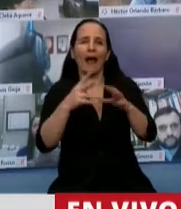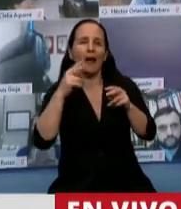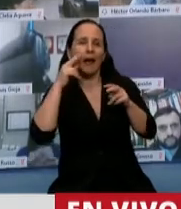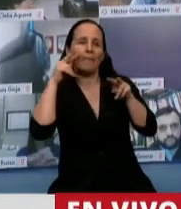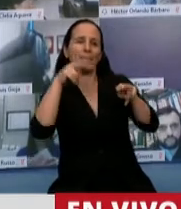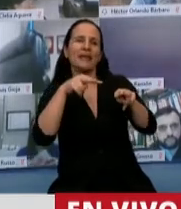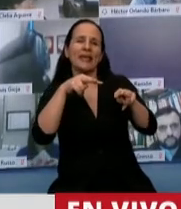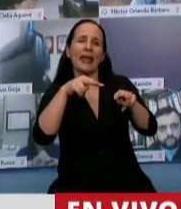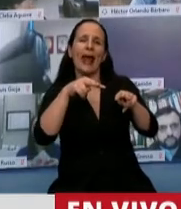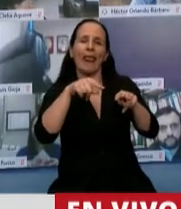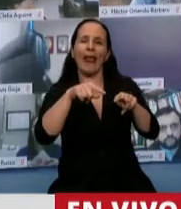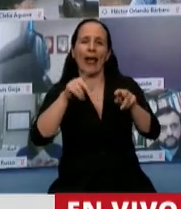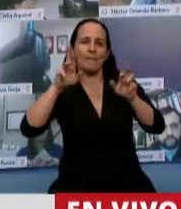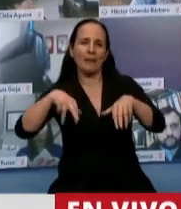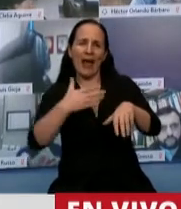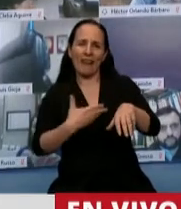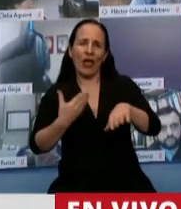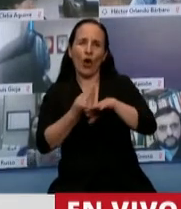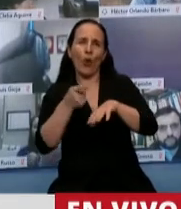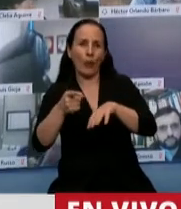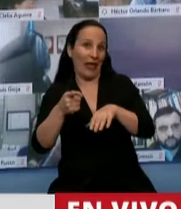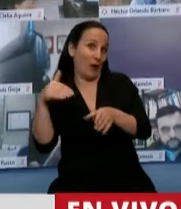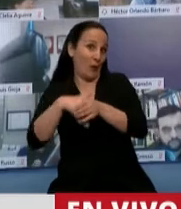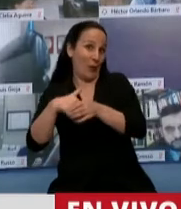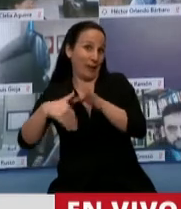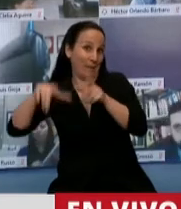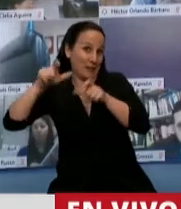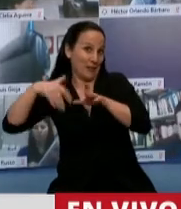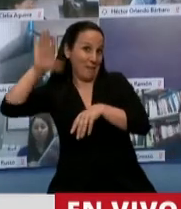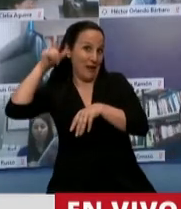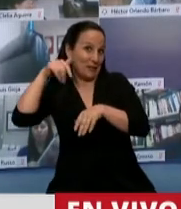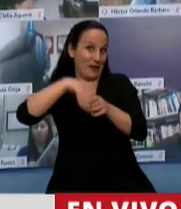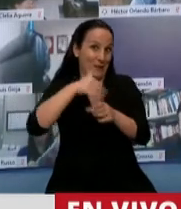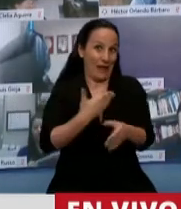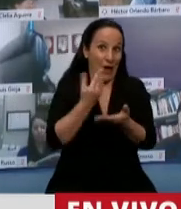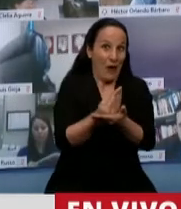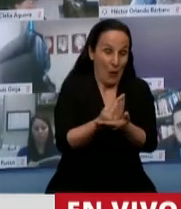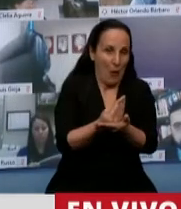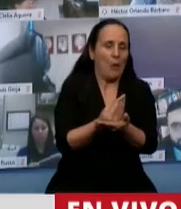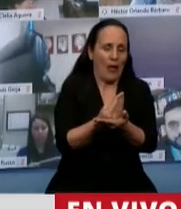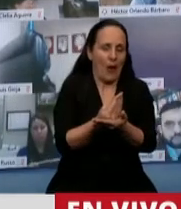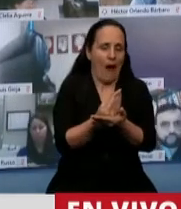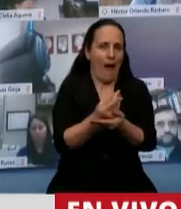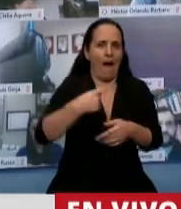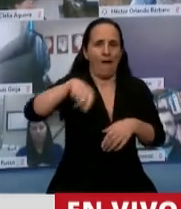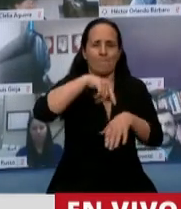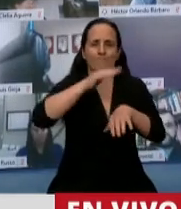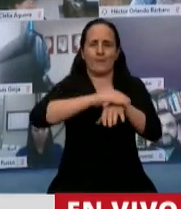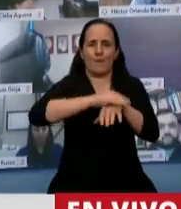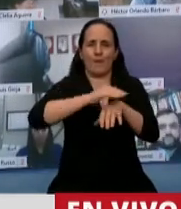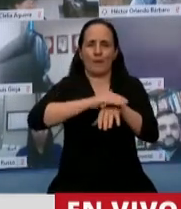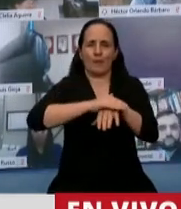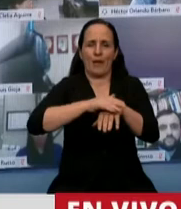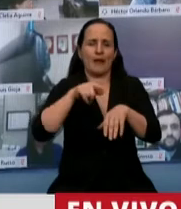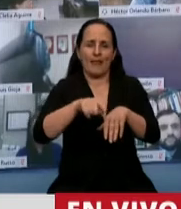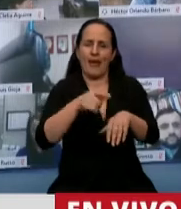gobierno de quien la mayoría del pueblo argentino nos dio la responsabilidad de gobernar y en torno a esa responsabilidad construir una